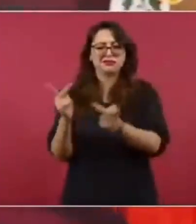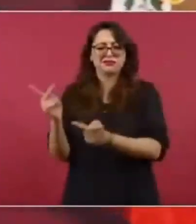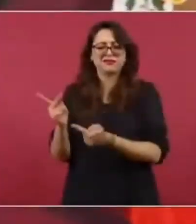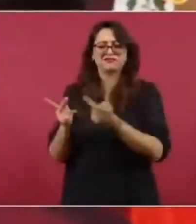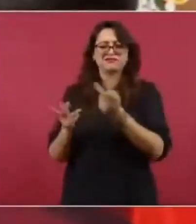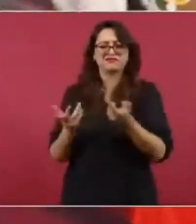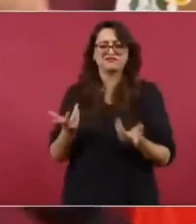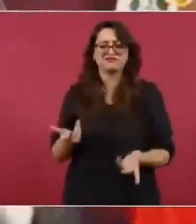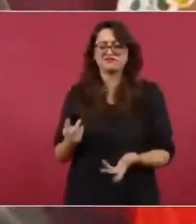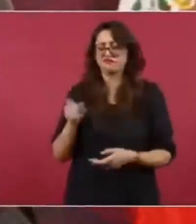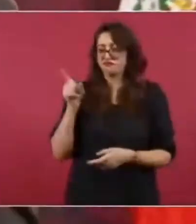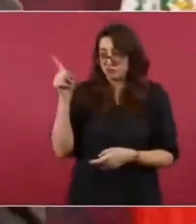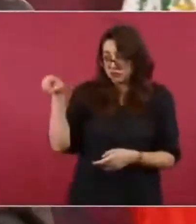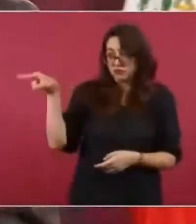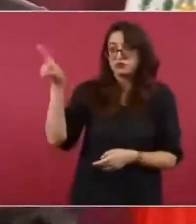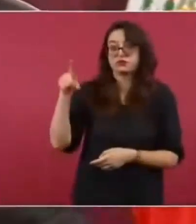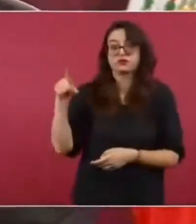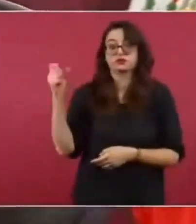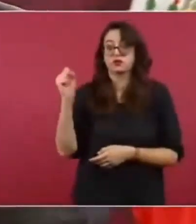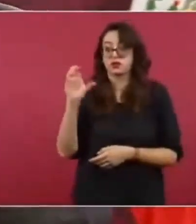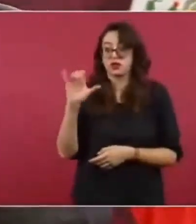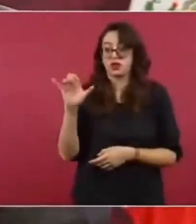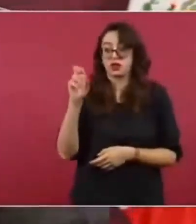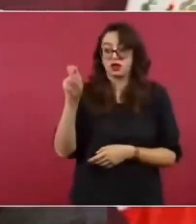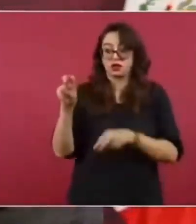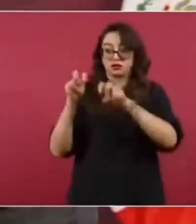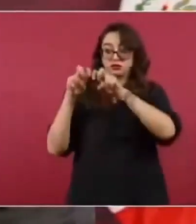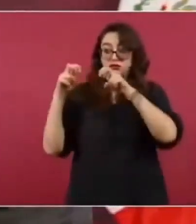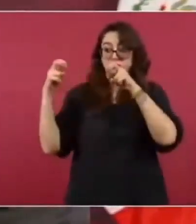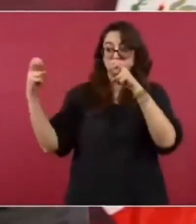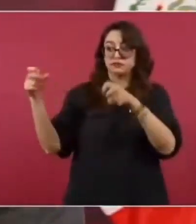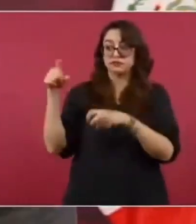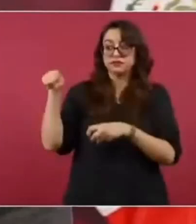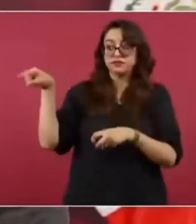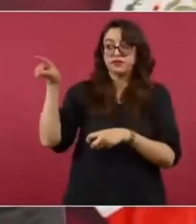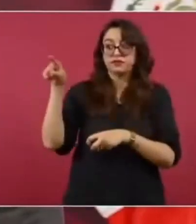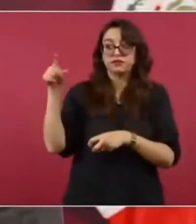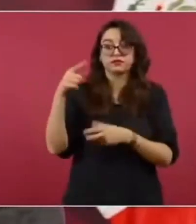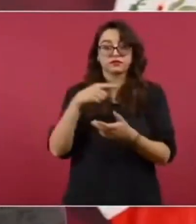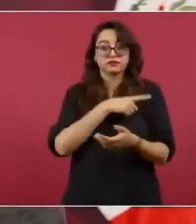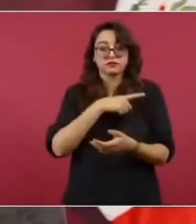son los que tienen que revisar la pregunta